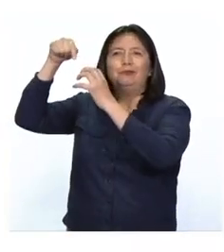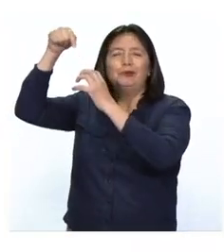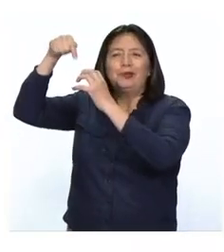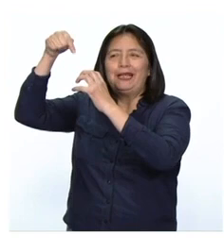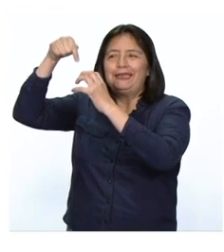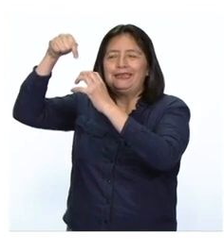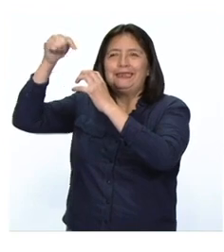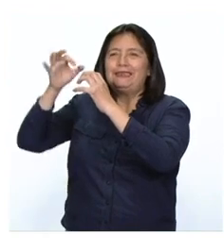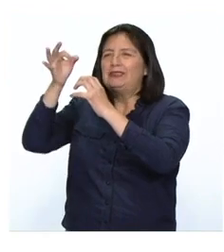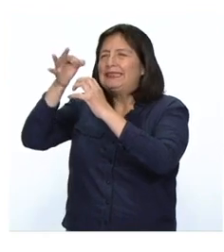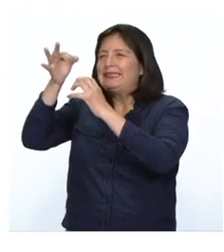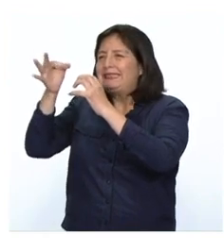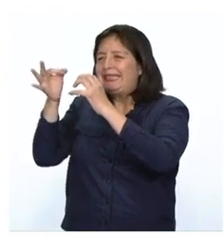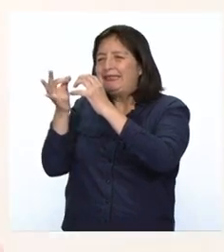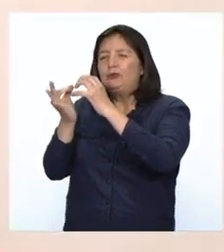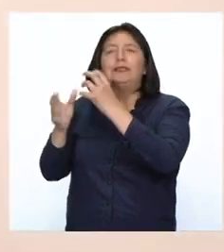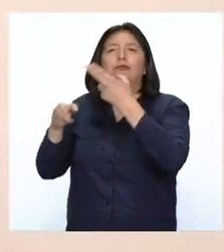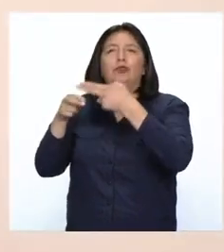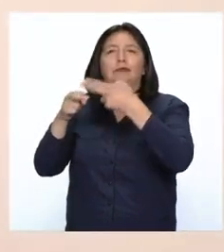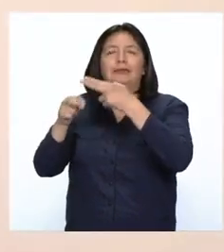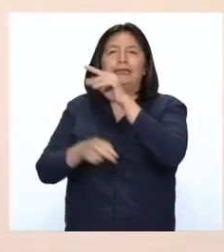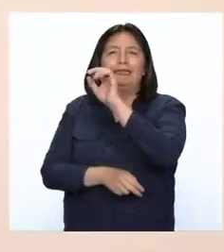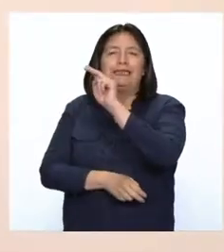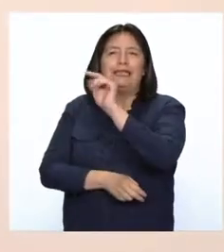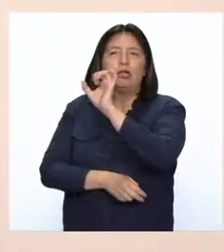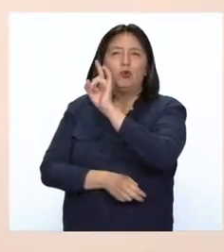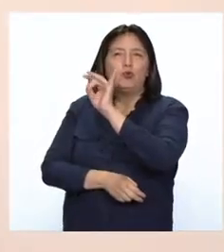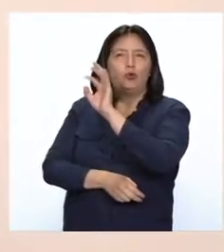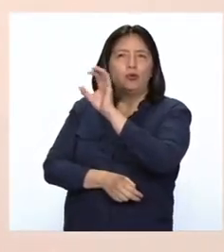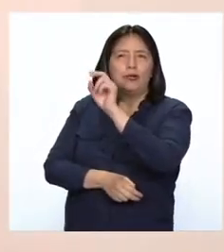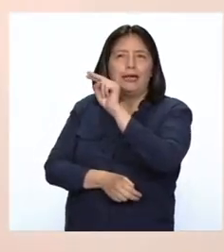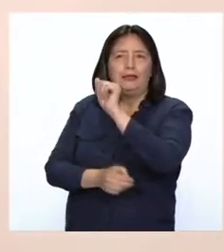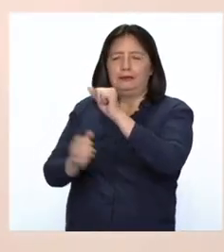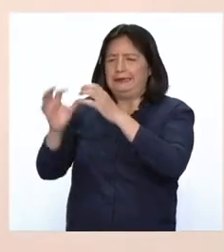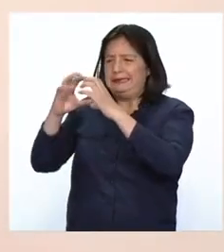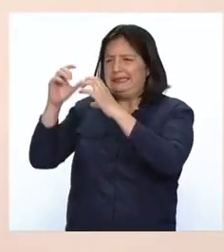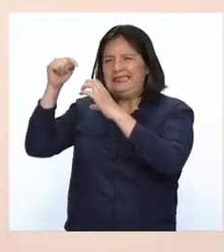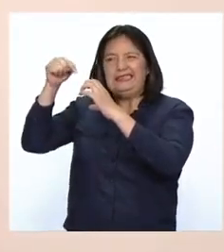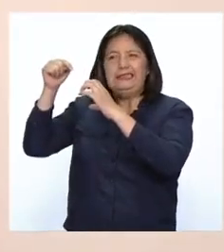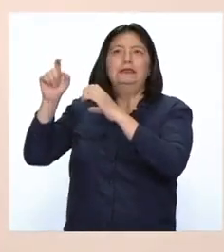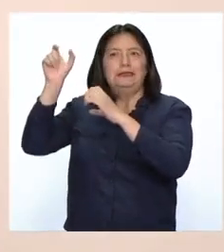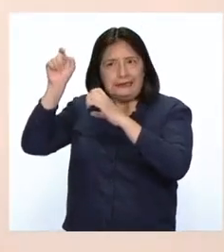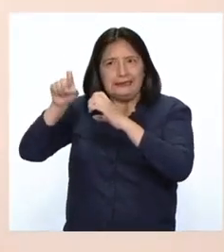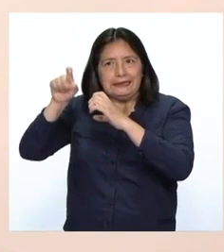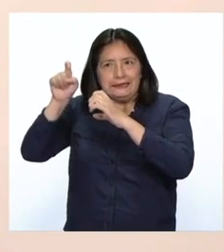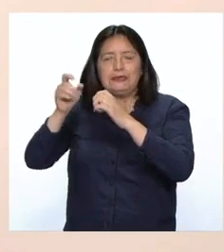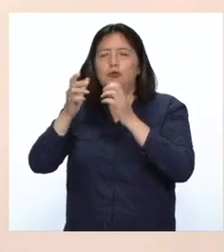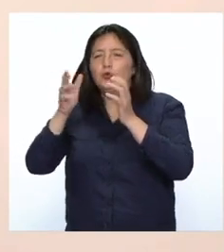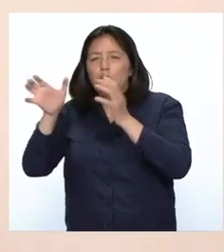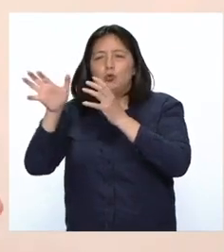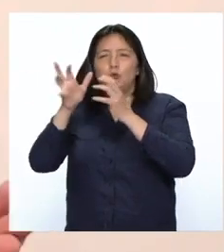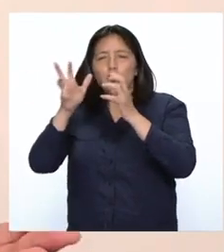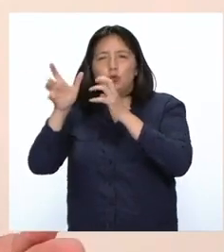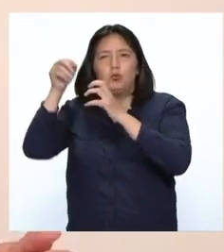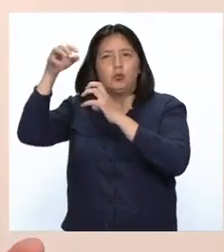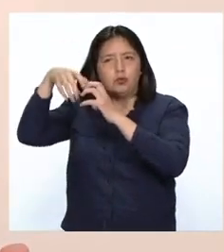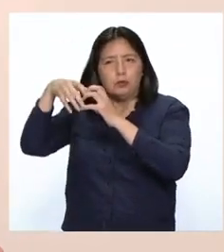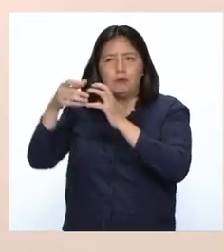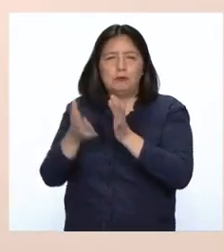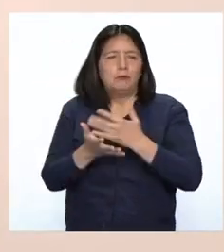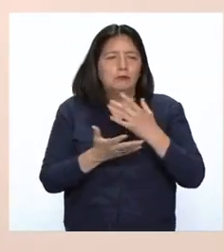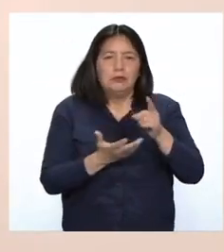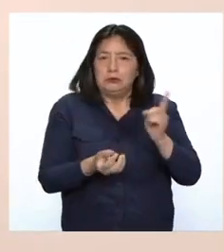tenemos sus células llamadas neuronas. Estas neuronas necesitan buena cantidad de oxígeno. Pero como no